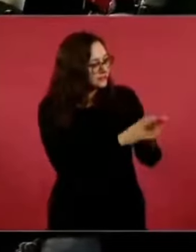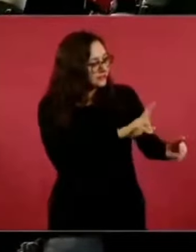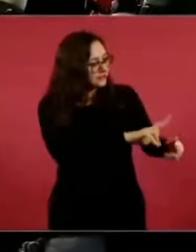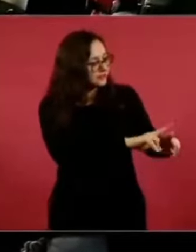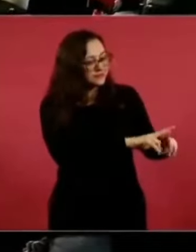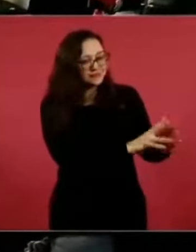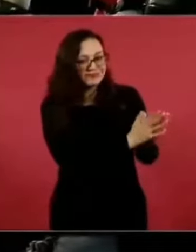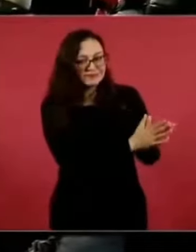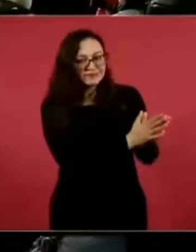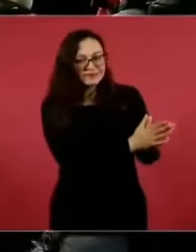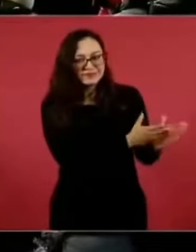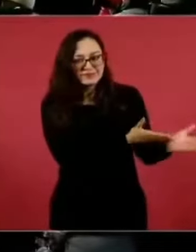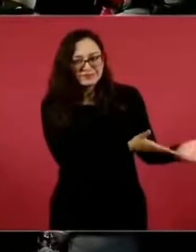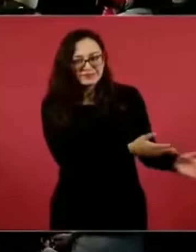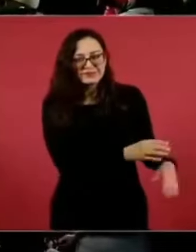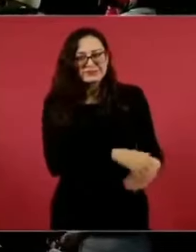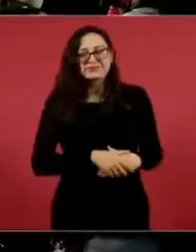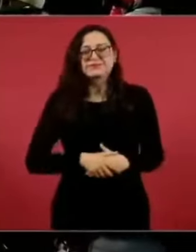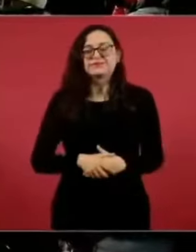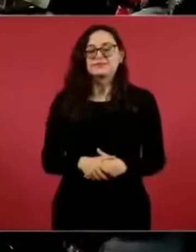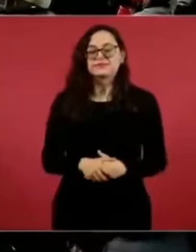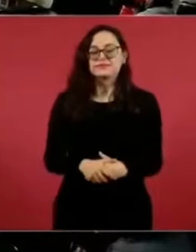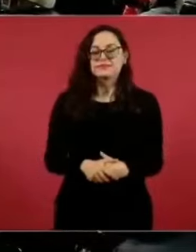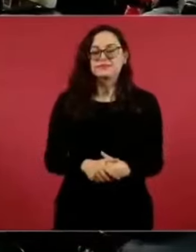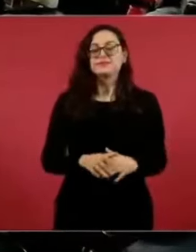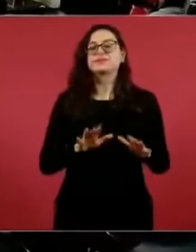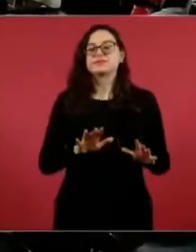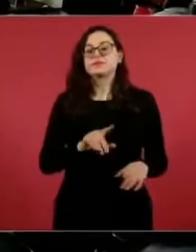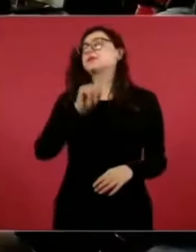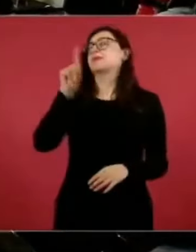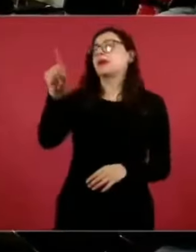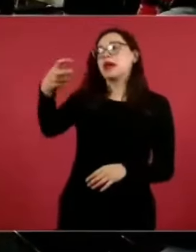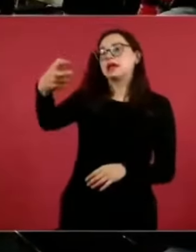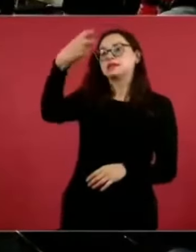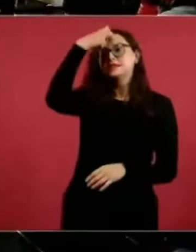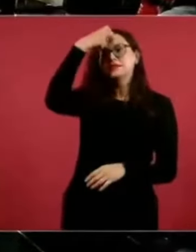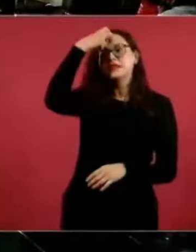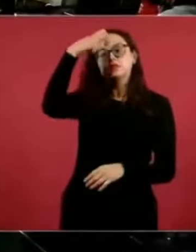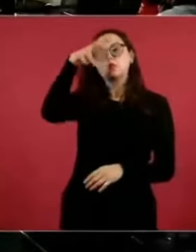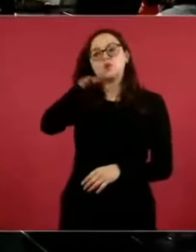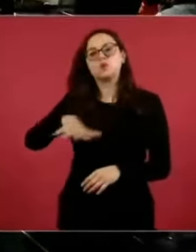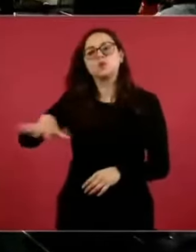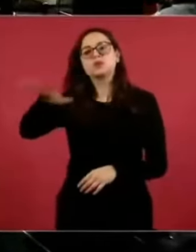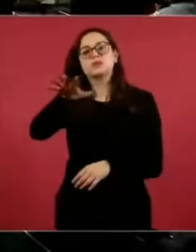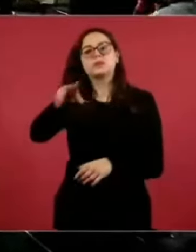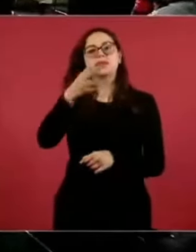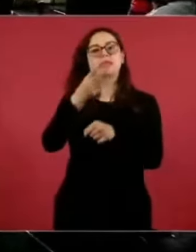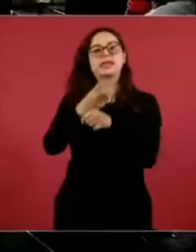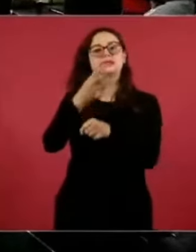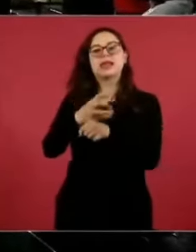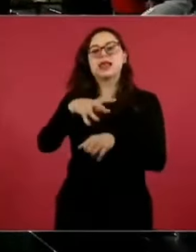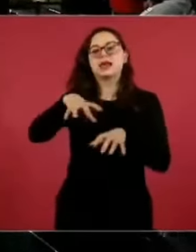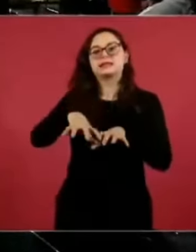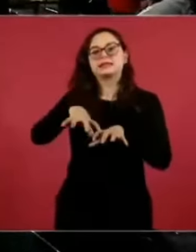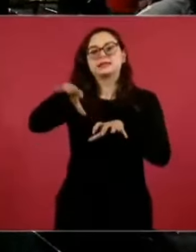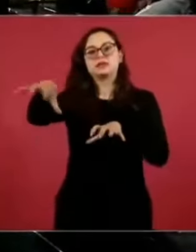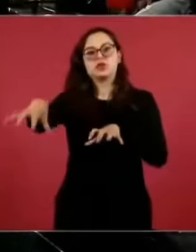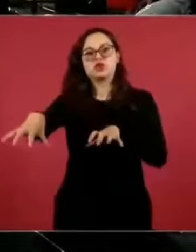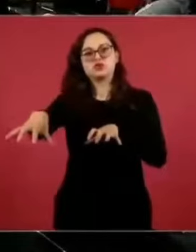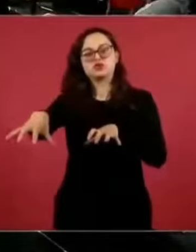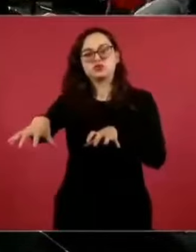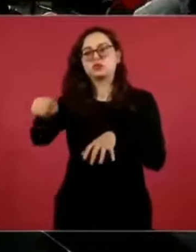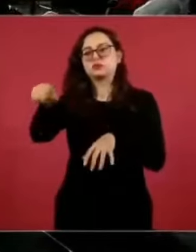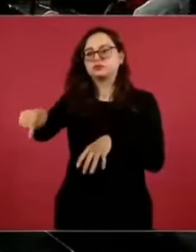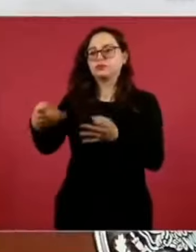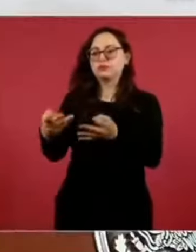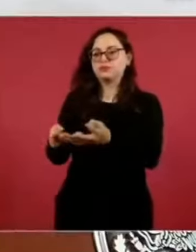después de la tercera sección, el terreno que